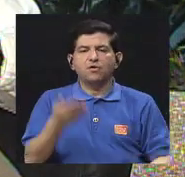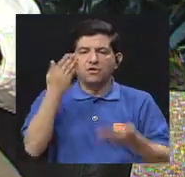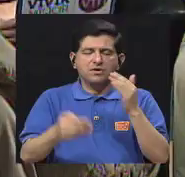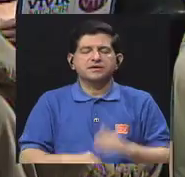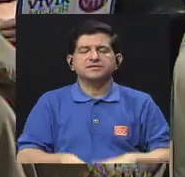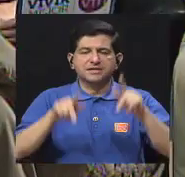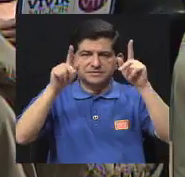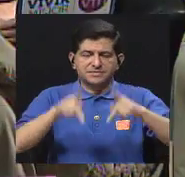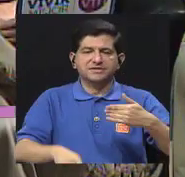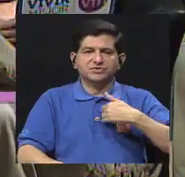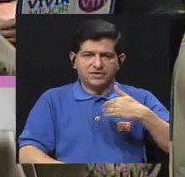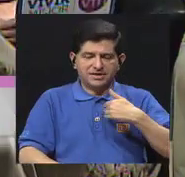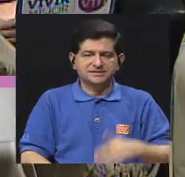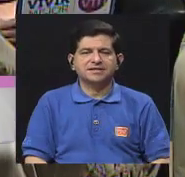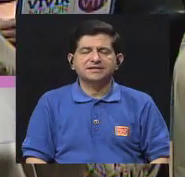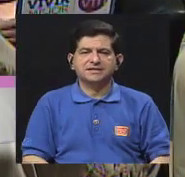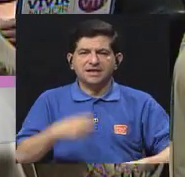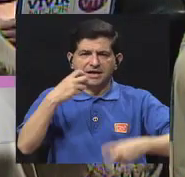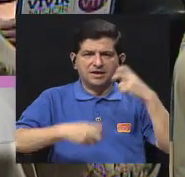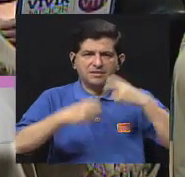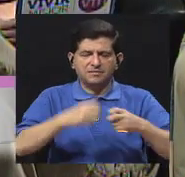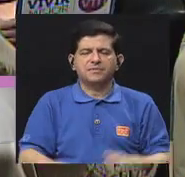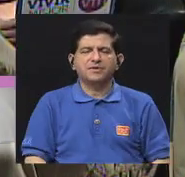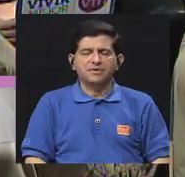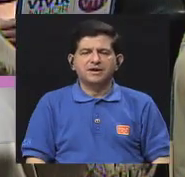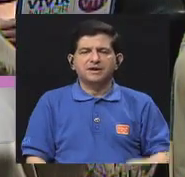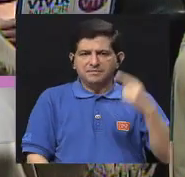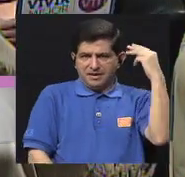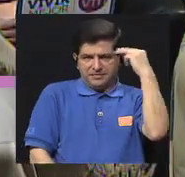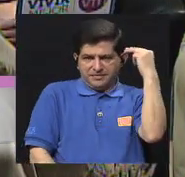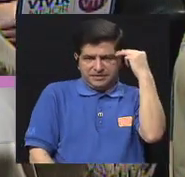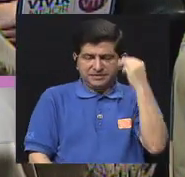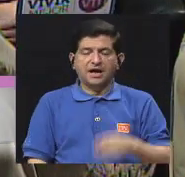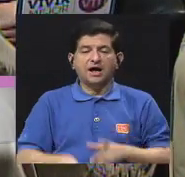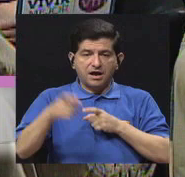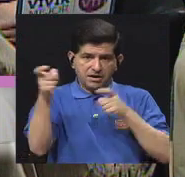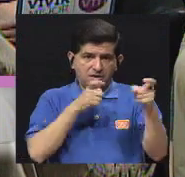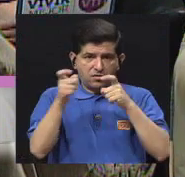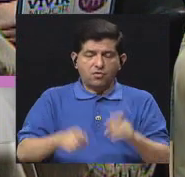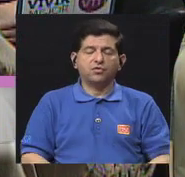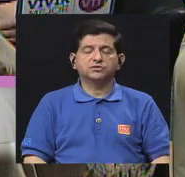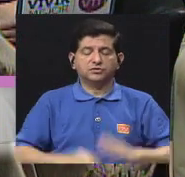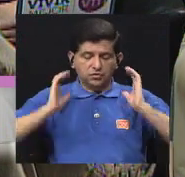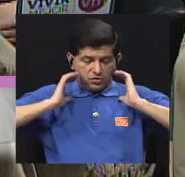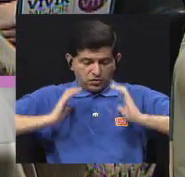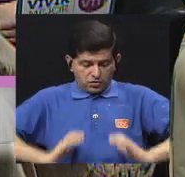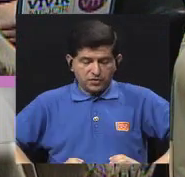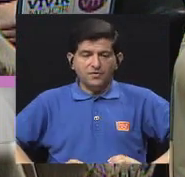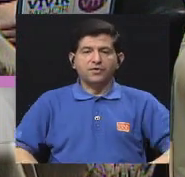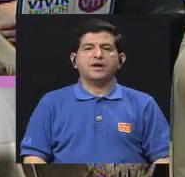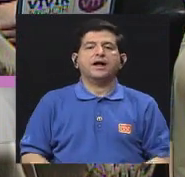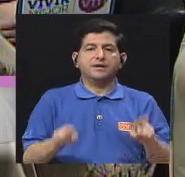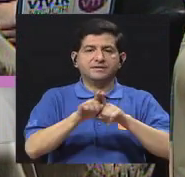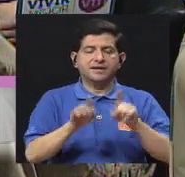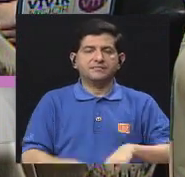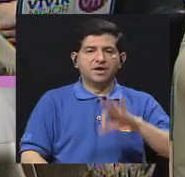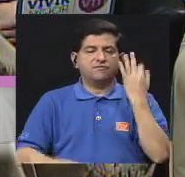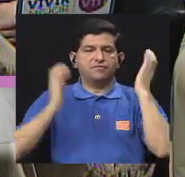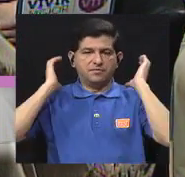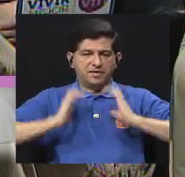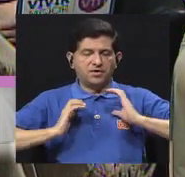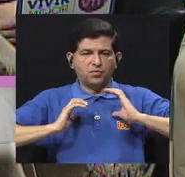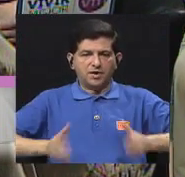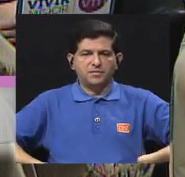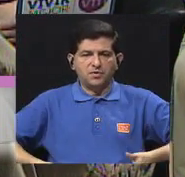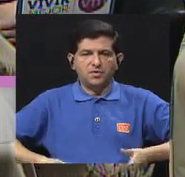senil, entonces, igual requieren sus controles de la parte de mecánica corporal, la parte de ergonomía, de